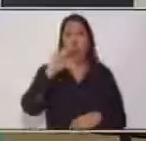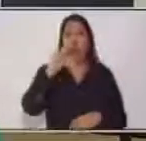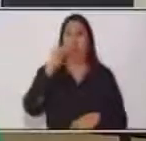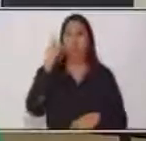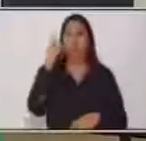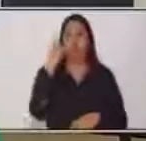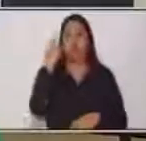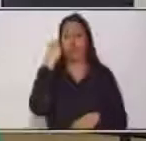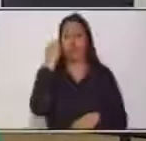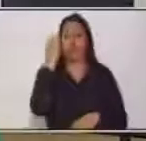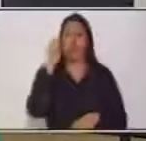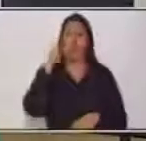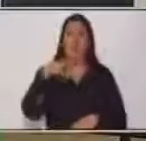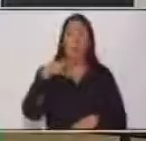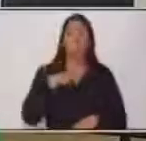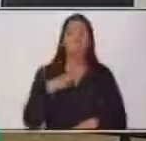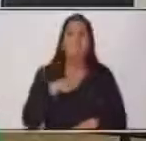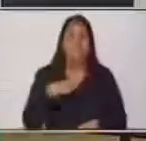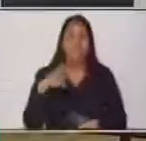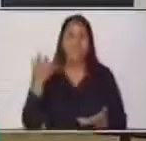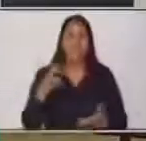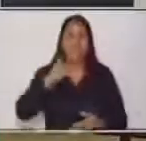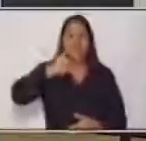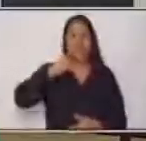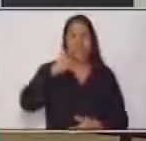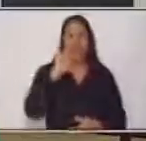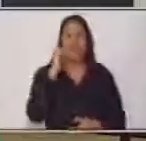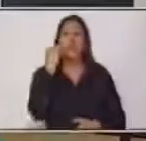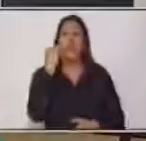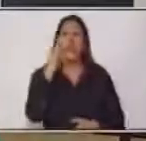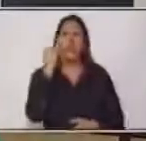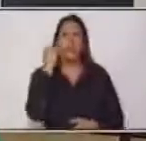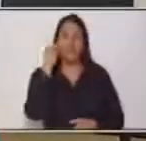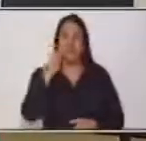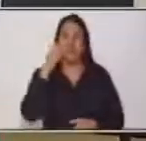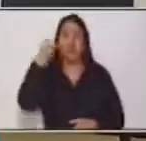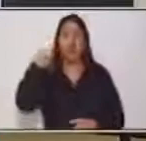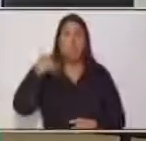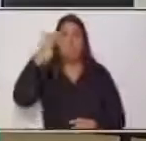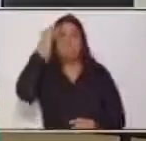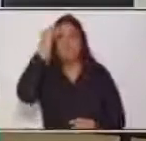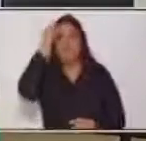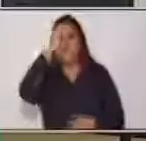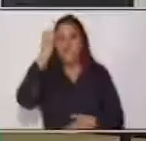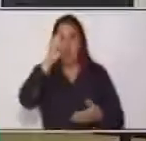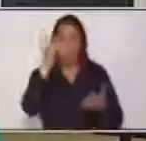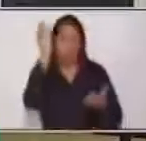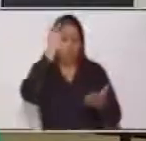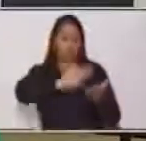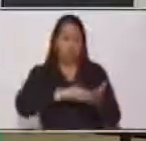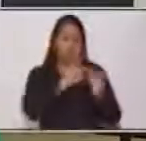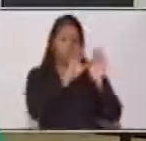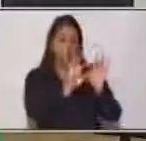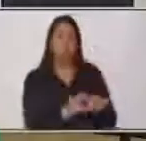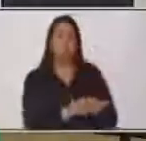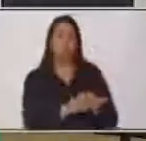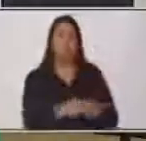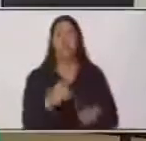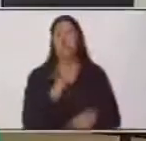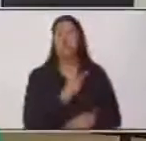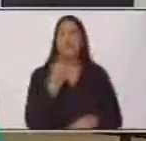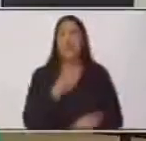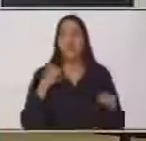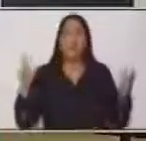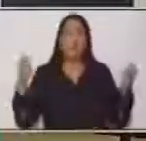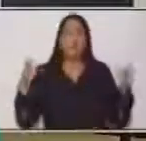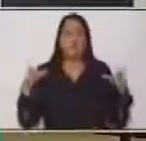negativo. Sin embargo, en mi texto expositivo, únicamente va a ser sintetizar la información, no va a ser algo más